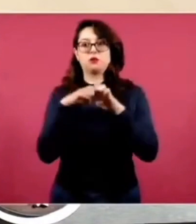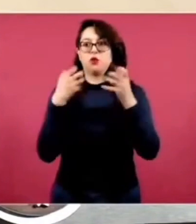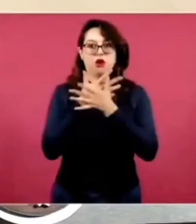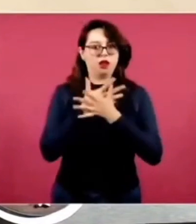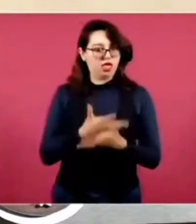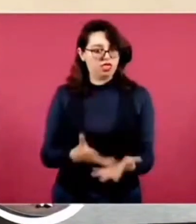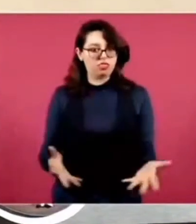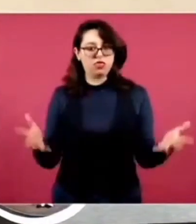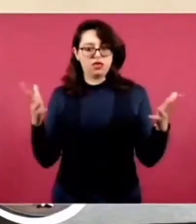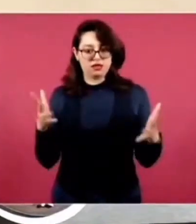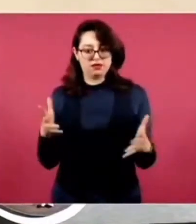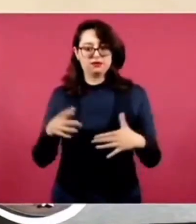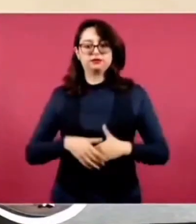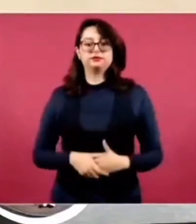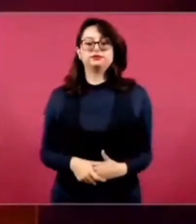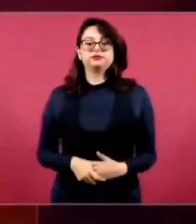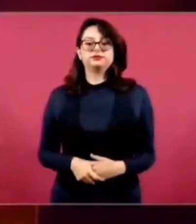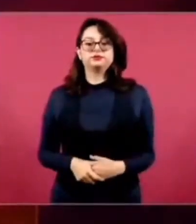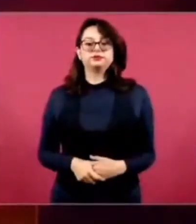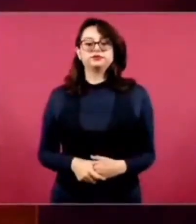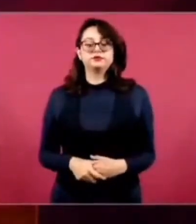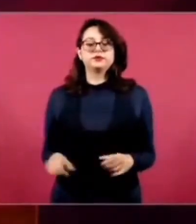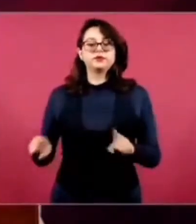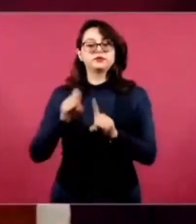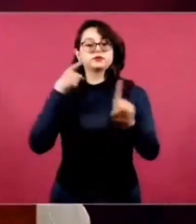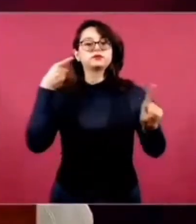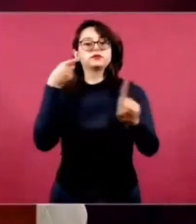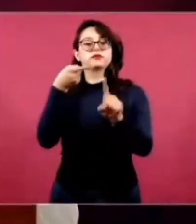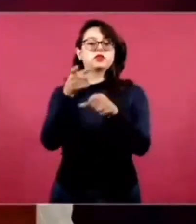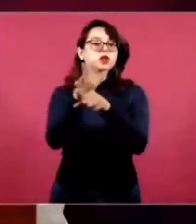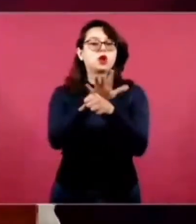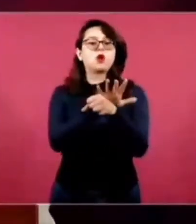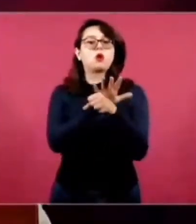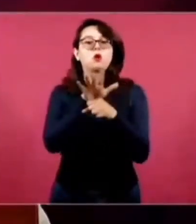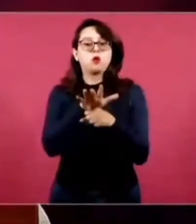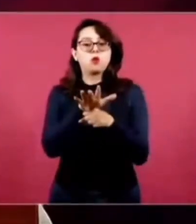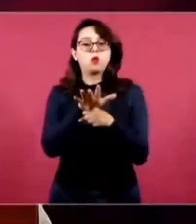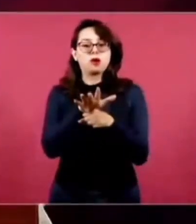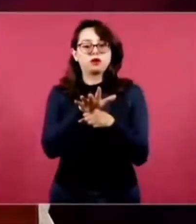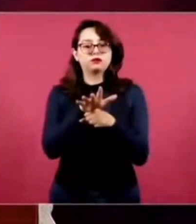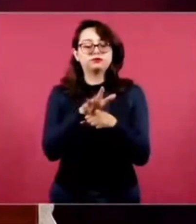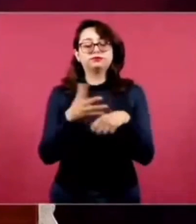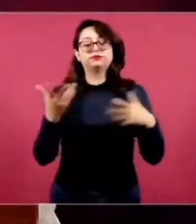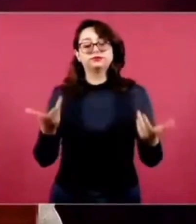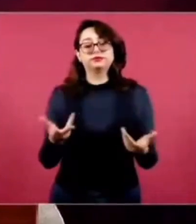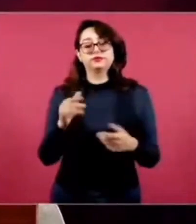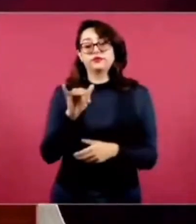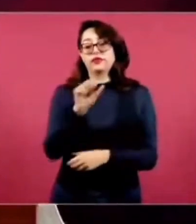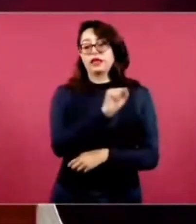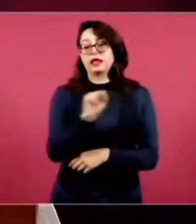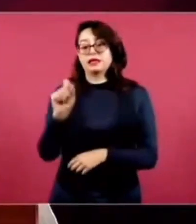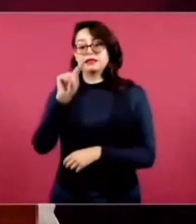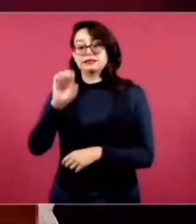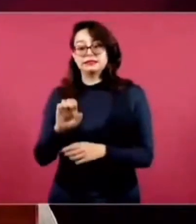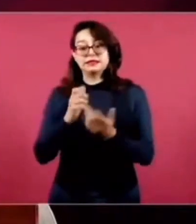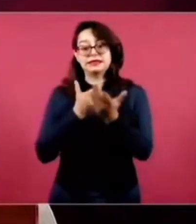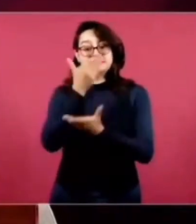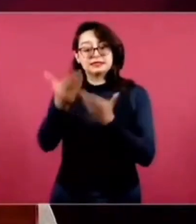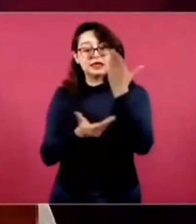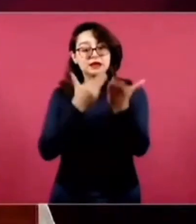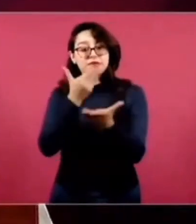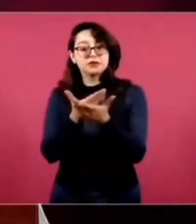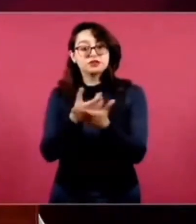sobre los servicios integrales, uno por uno, para hacer el cambio.